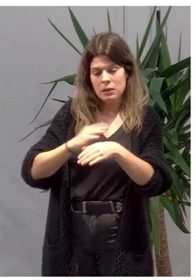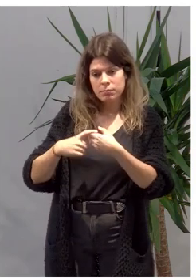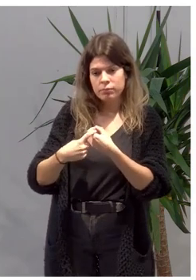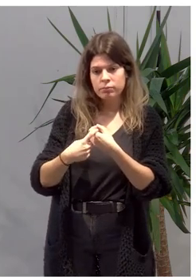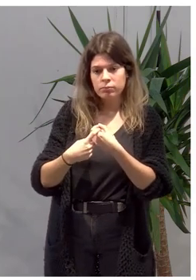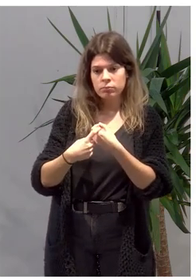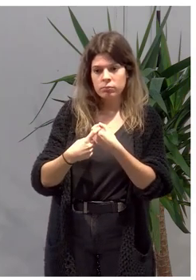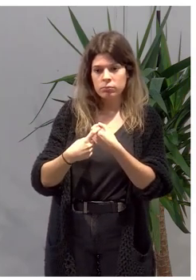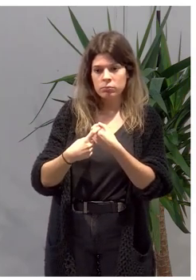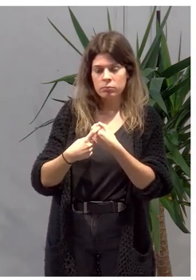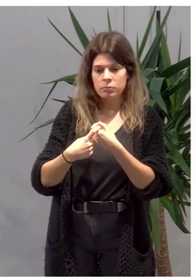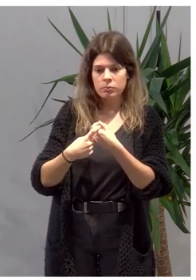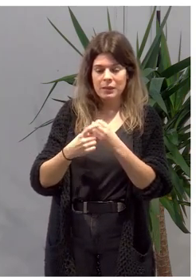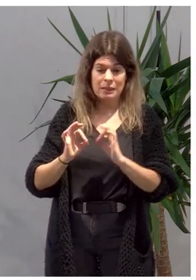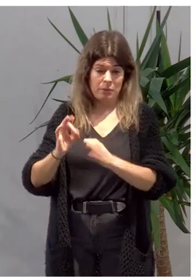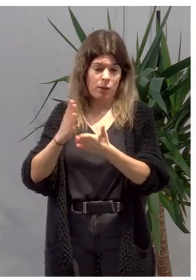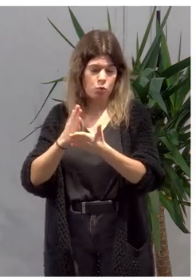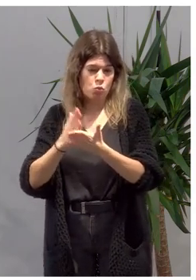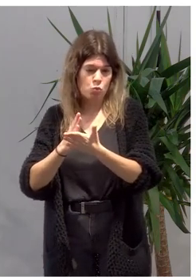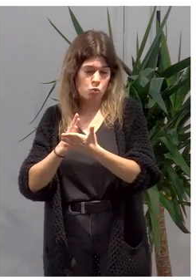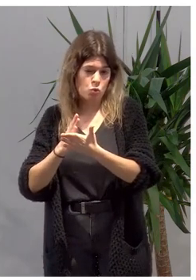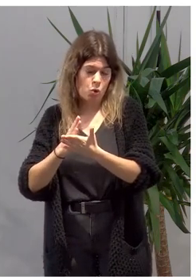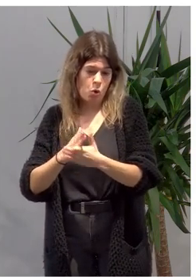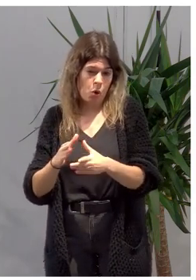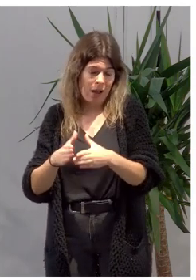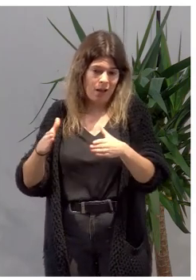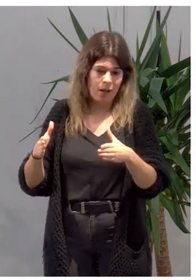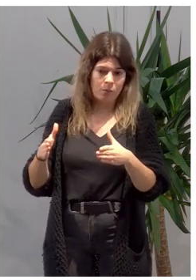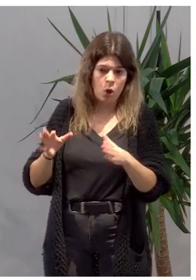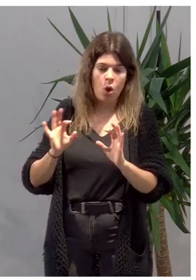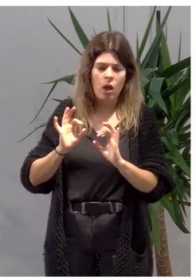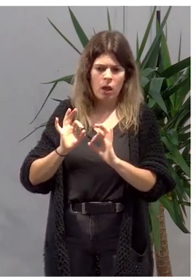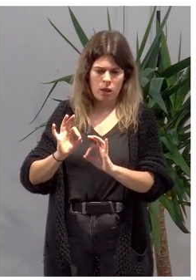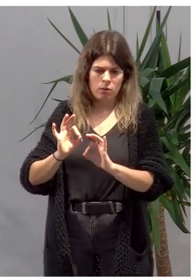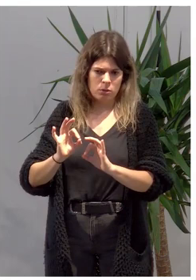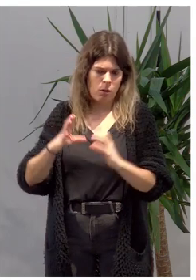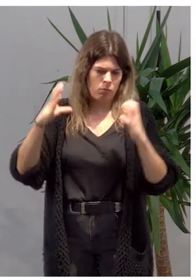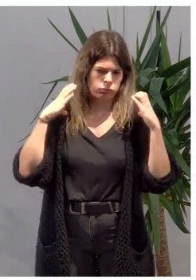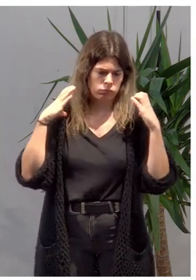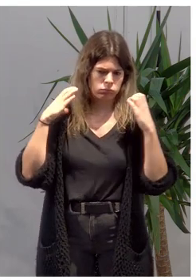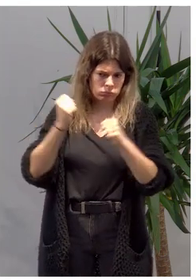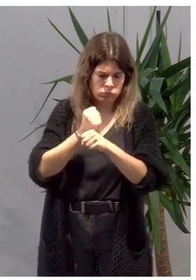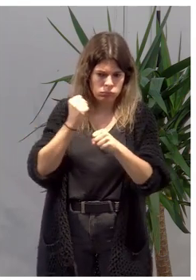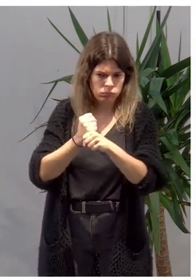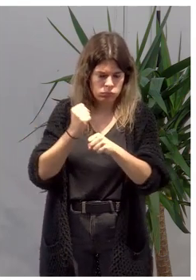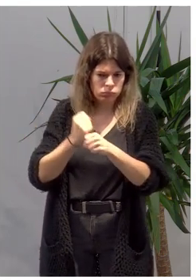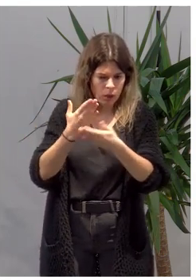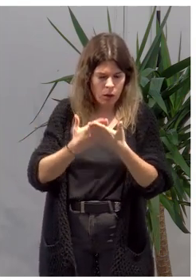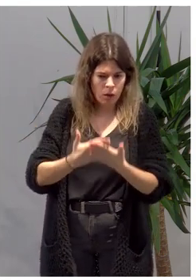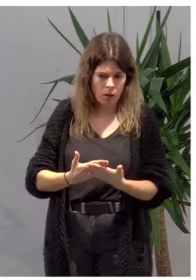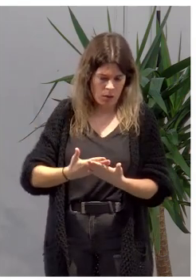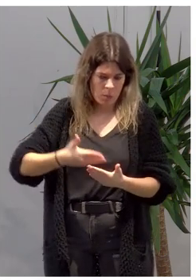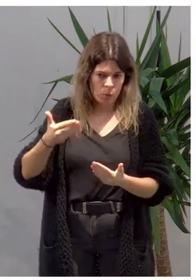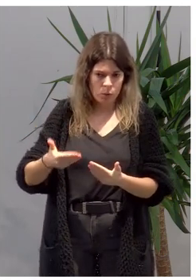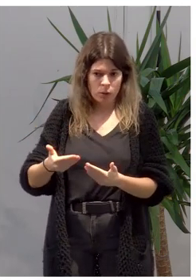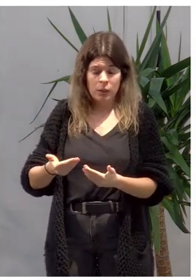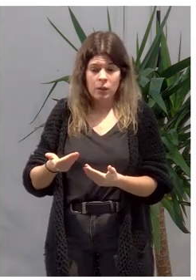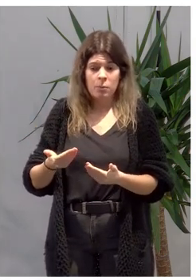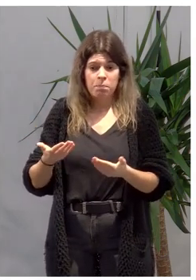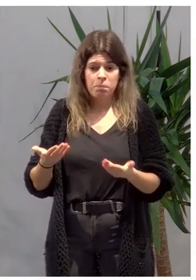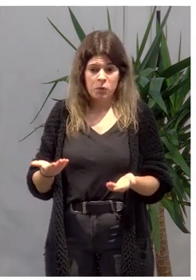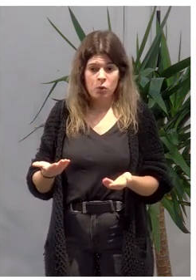sobre todo para el curso amplio, que supone una carga lectiva importante, se ha pensado con